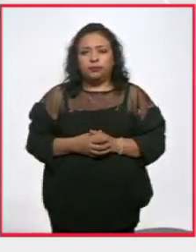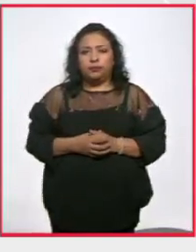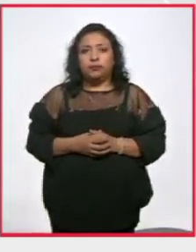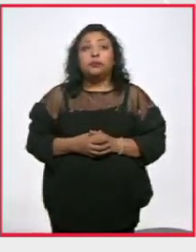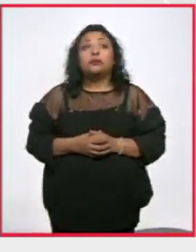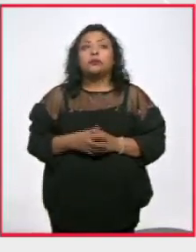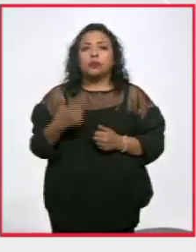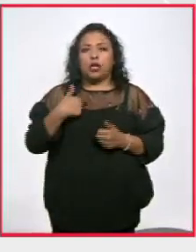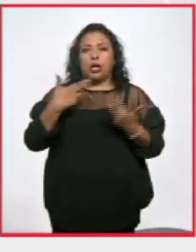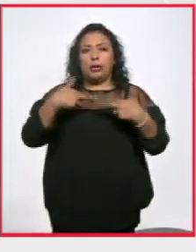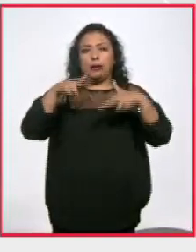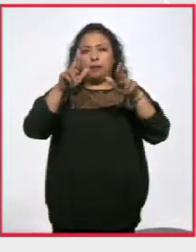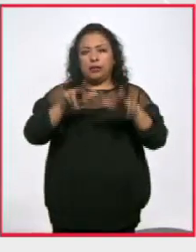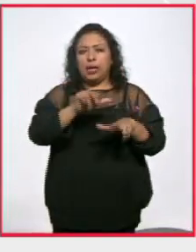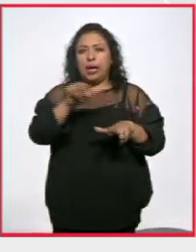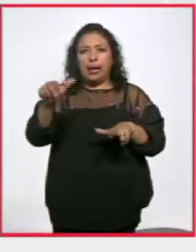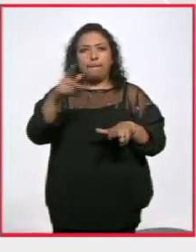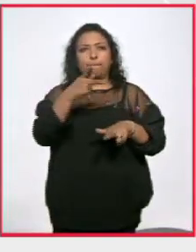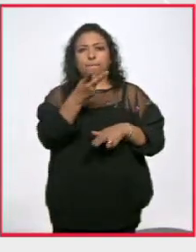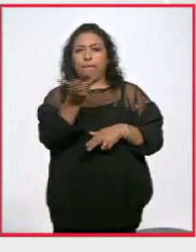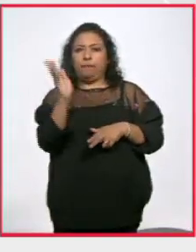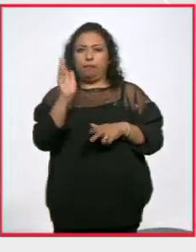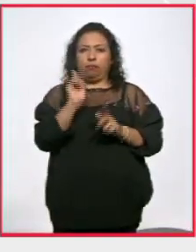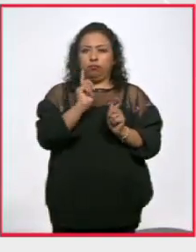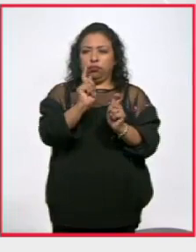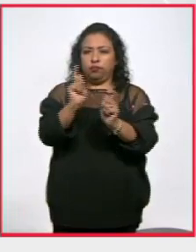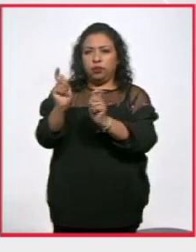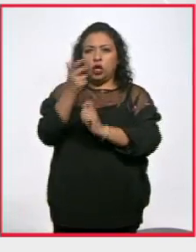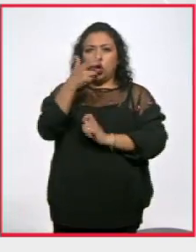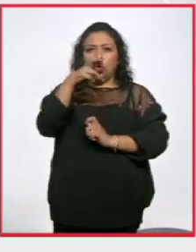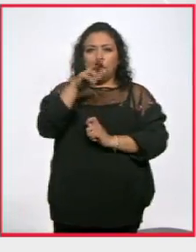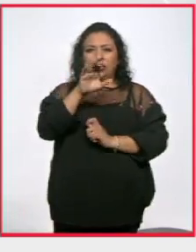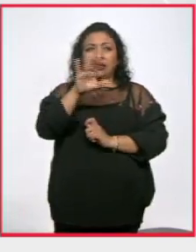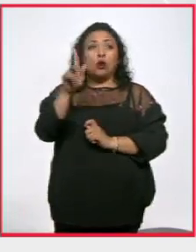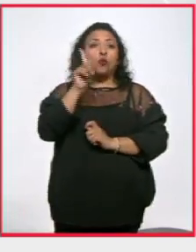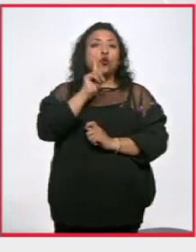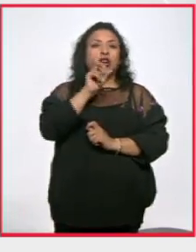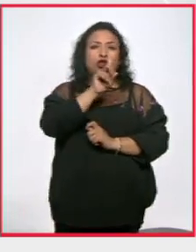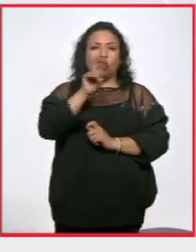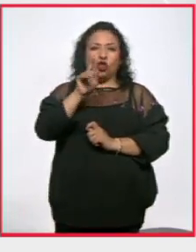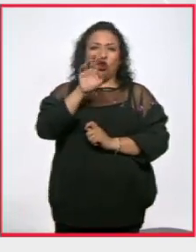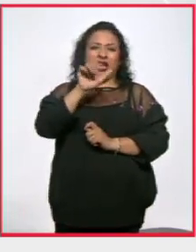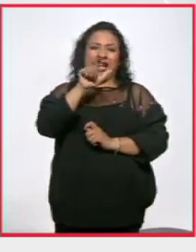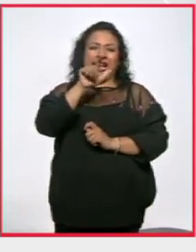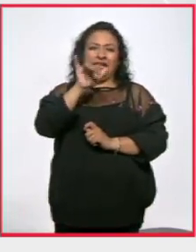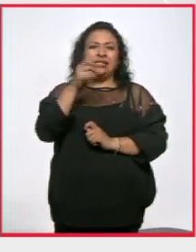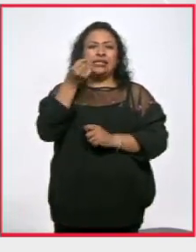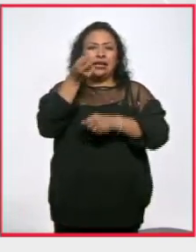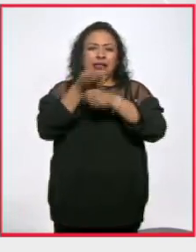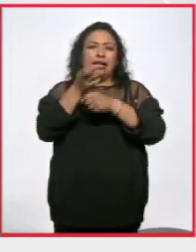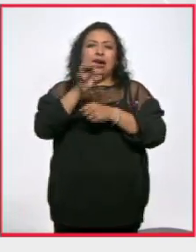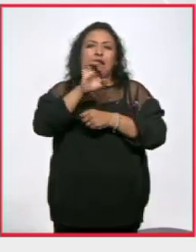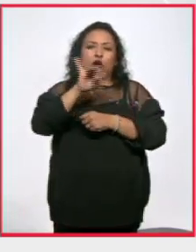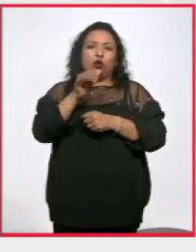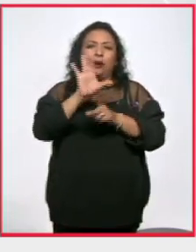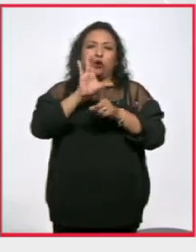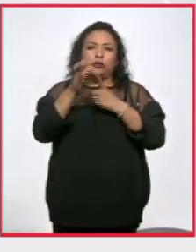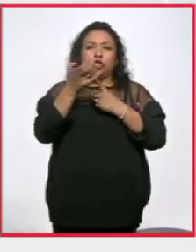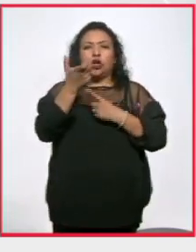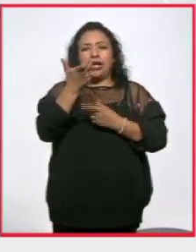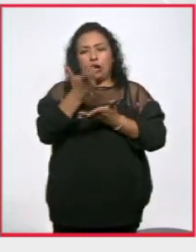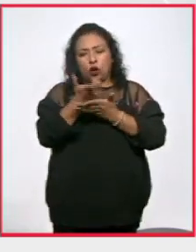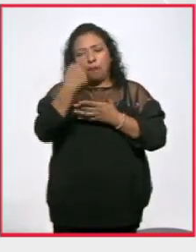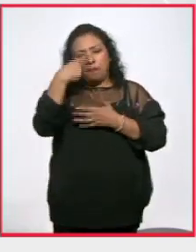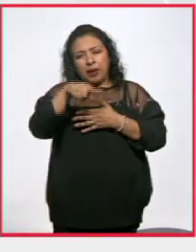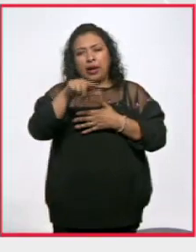En nombre de los investidos con el grado honoris causa la doctora Alicia Bárcena secretaria ejecutiva de la Comisión Económica para América